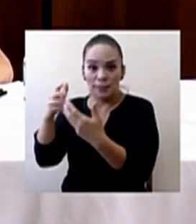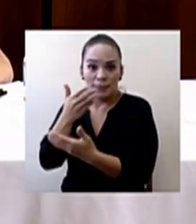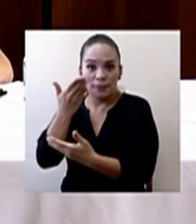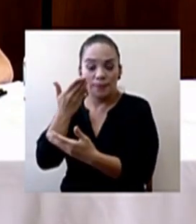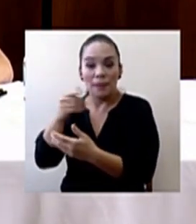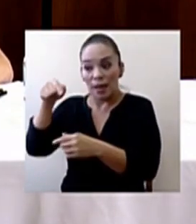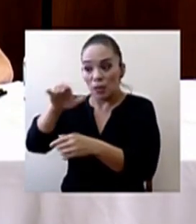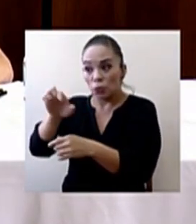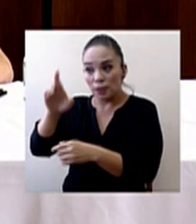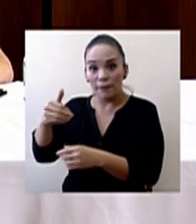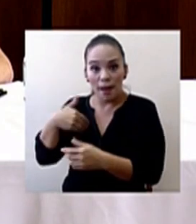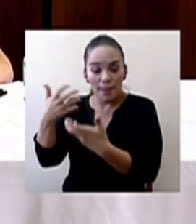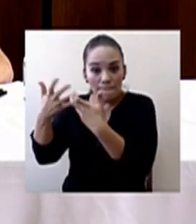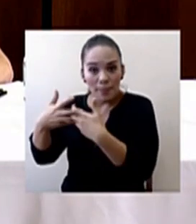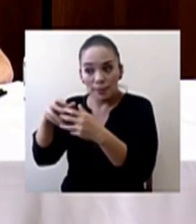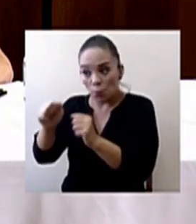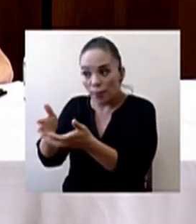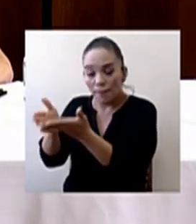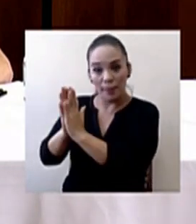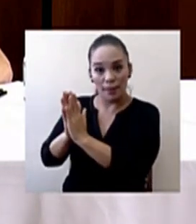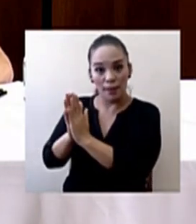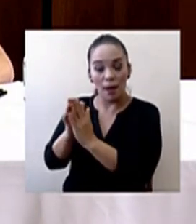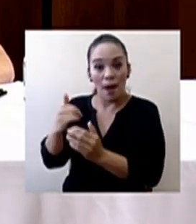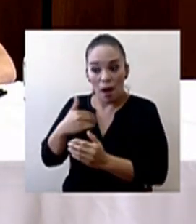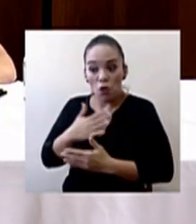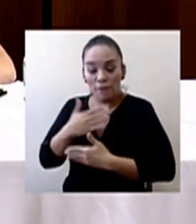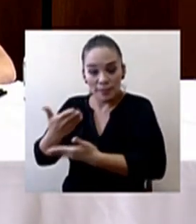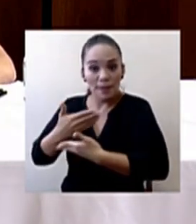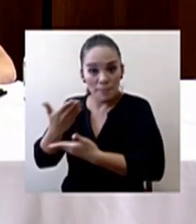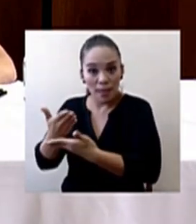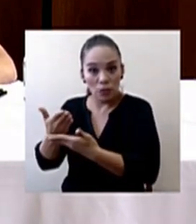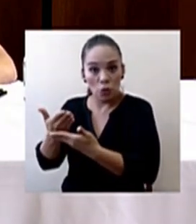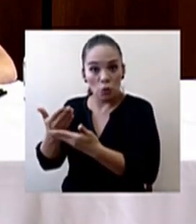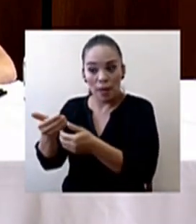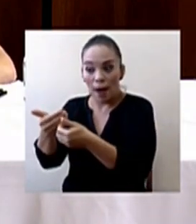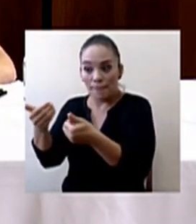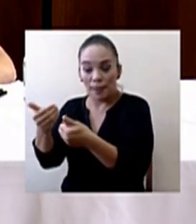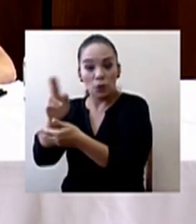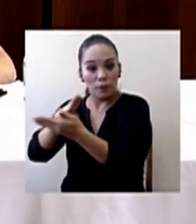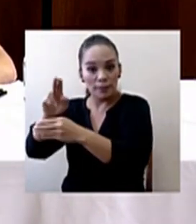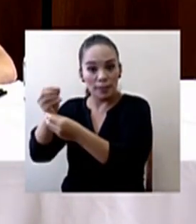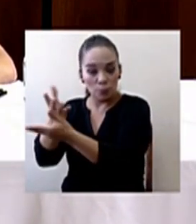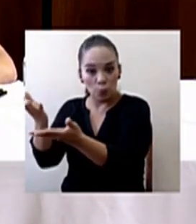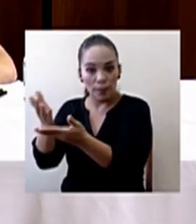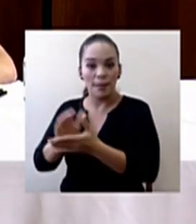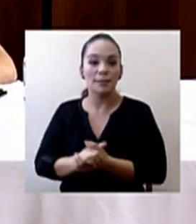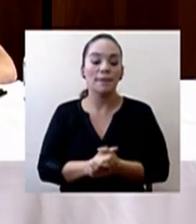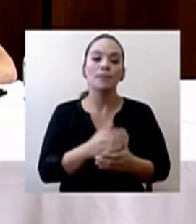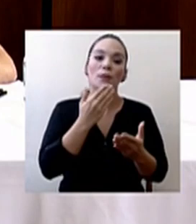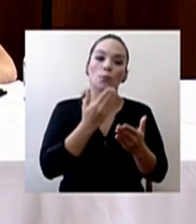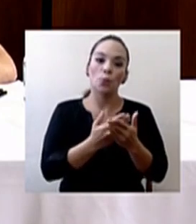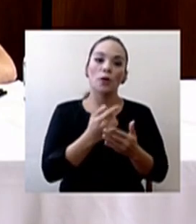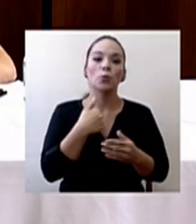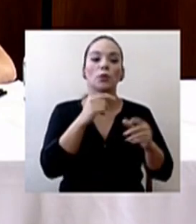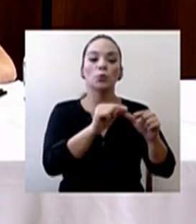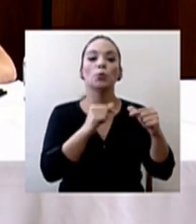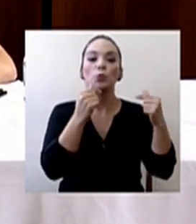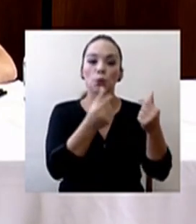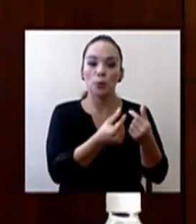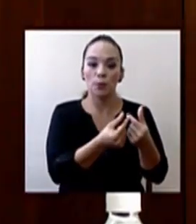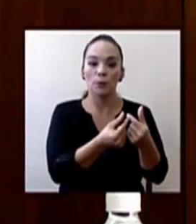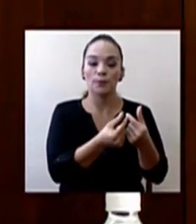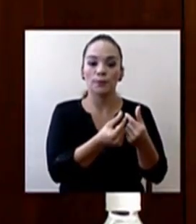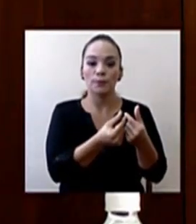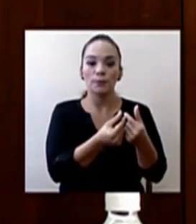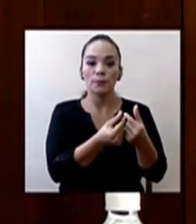empresa que lo haga? ¿Hay ofrecimientos, además de los de las universidades públicas? Bueno, hay un grupo que se ha